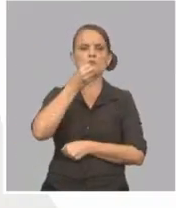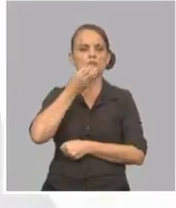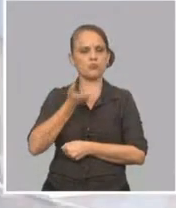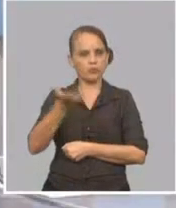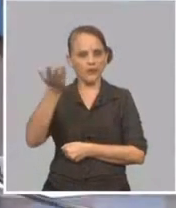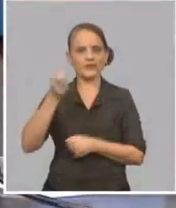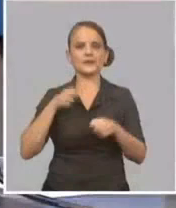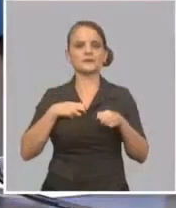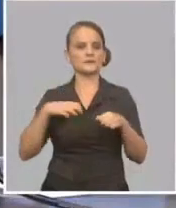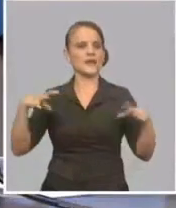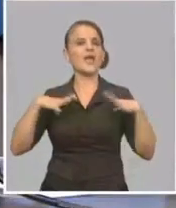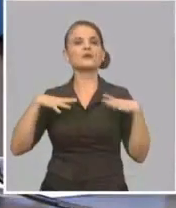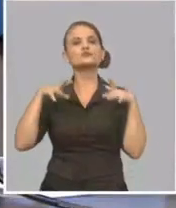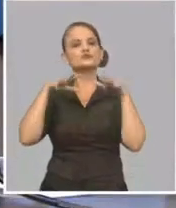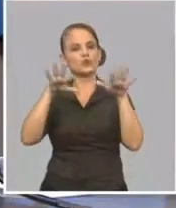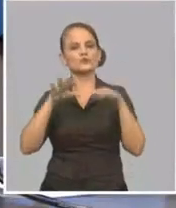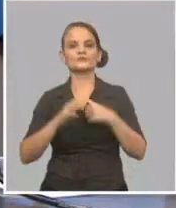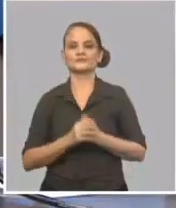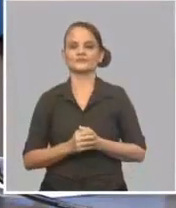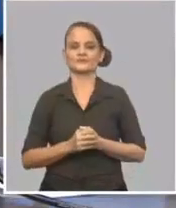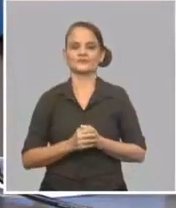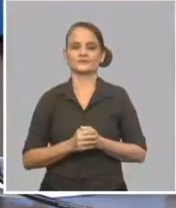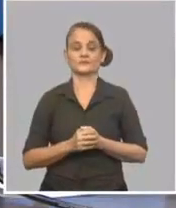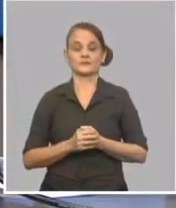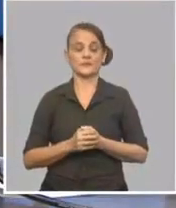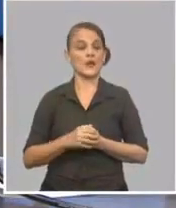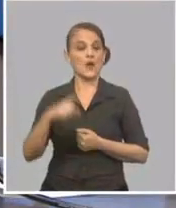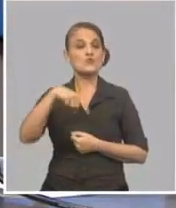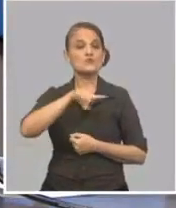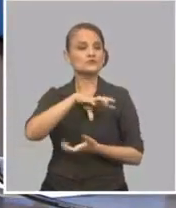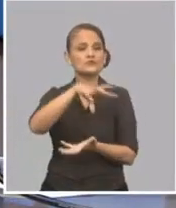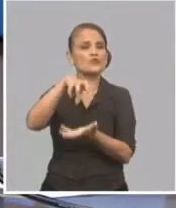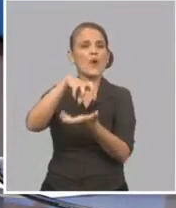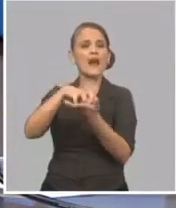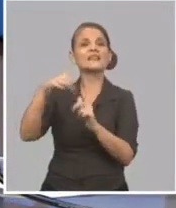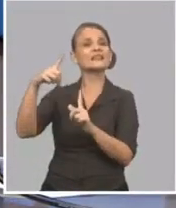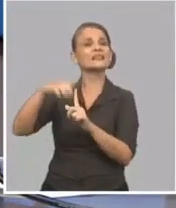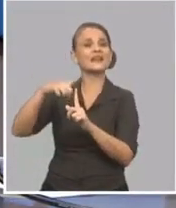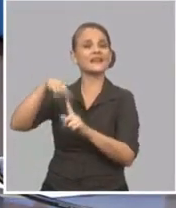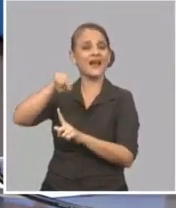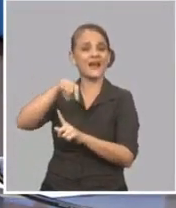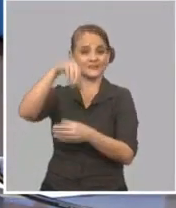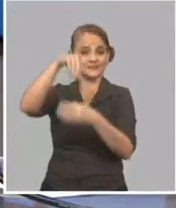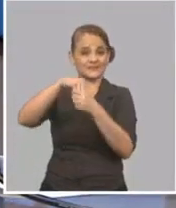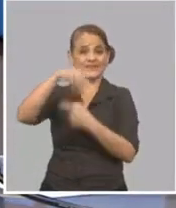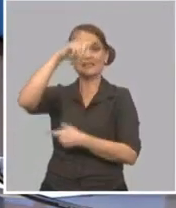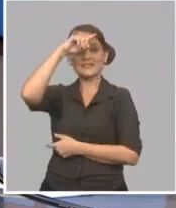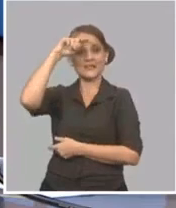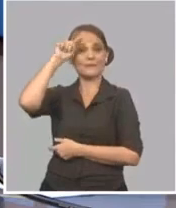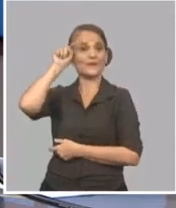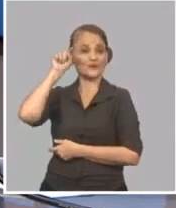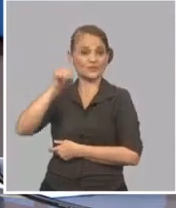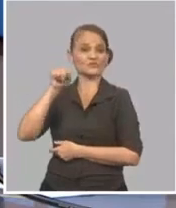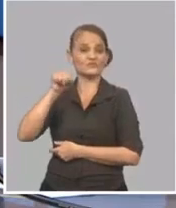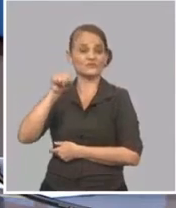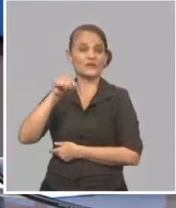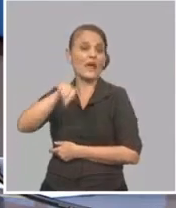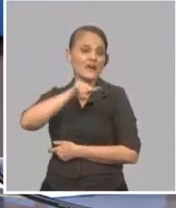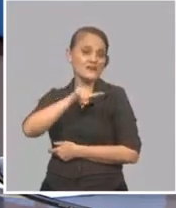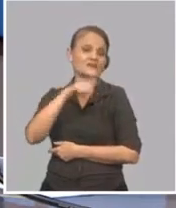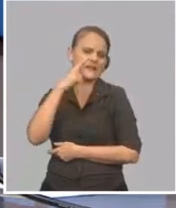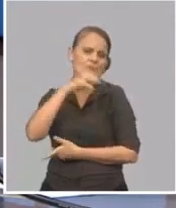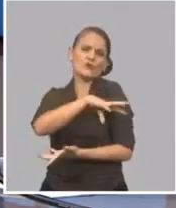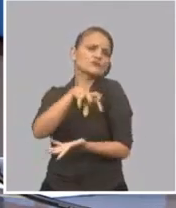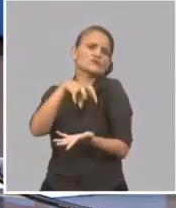atractiva, que es la de Trinidad. La ciudad de Trinidad es una ciudad turística muy bien colocada